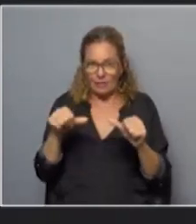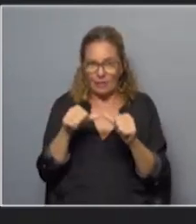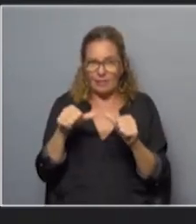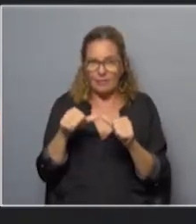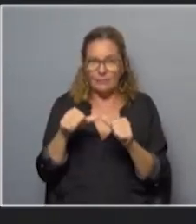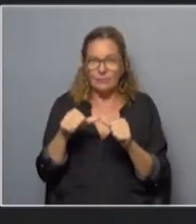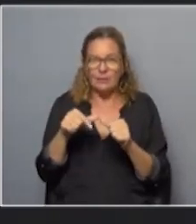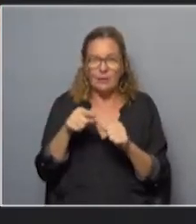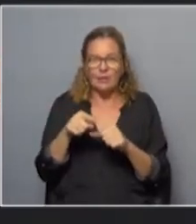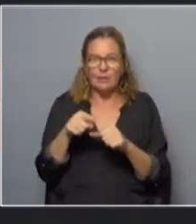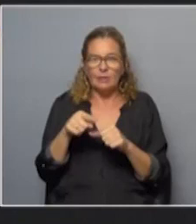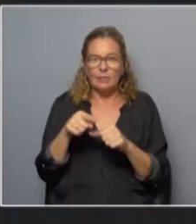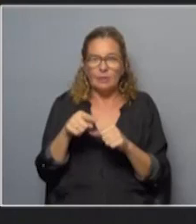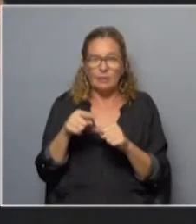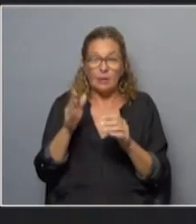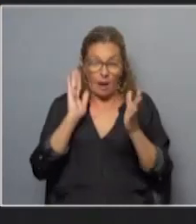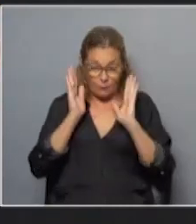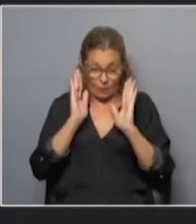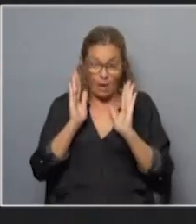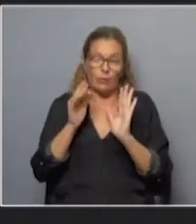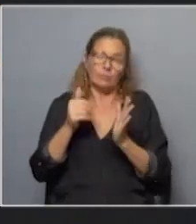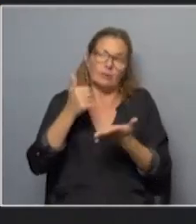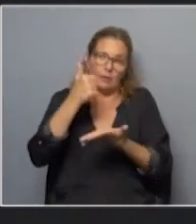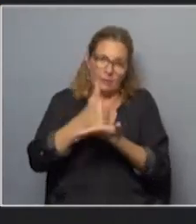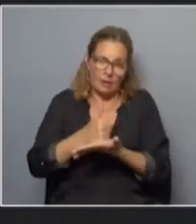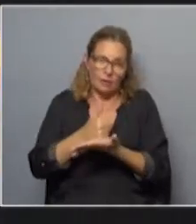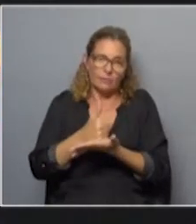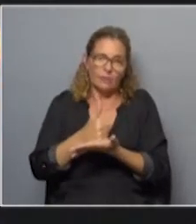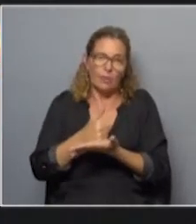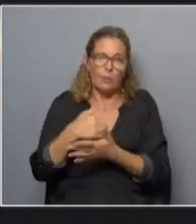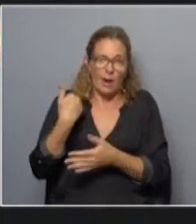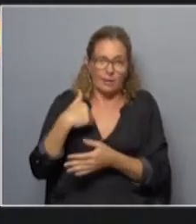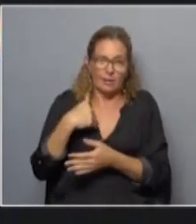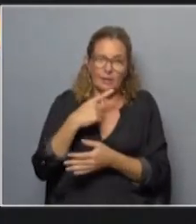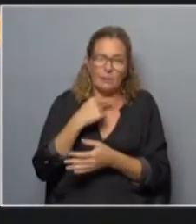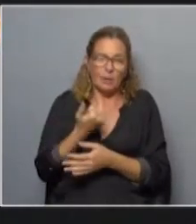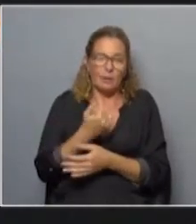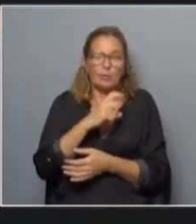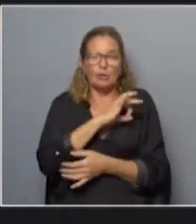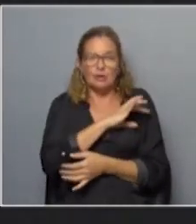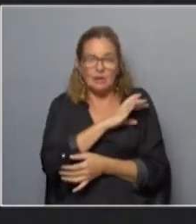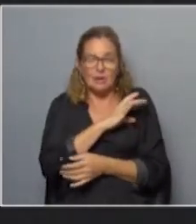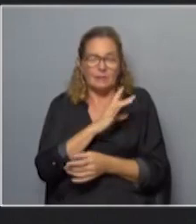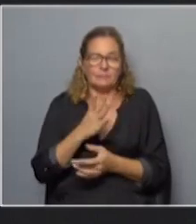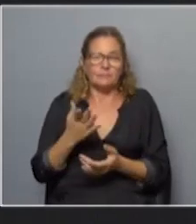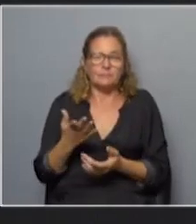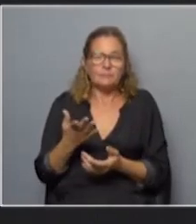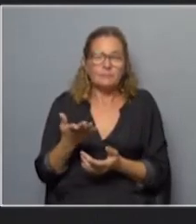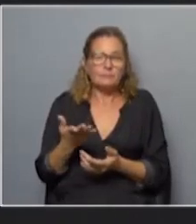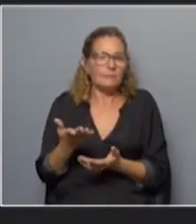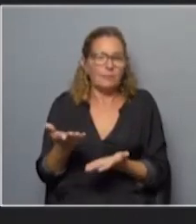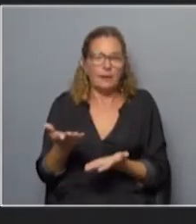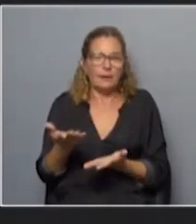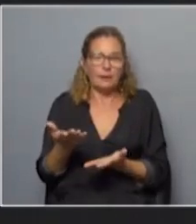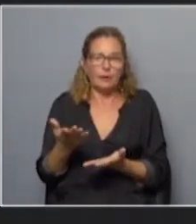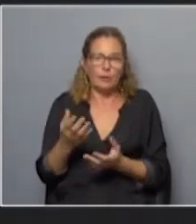Deberían de haber defensores como se está haciendo en Buenos Aires en Chile para evitar estos